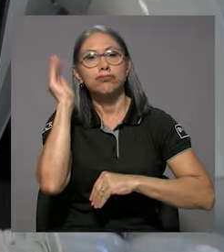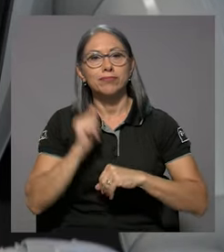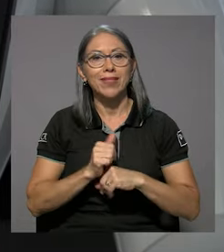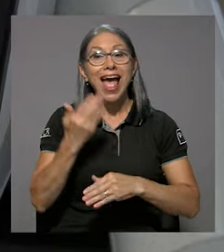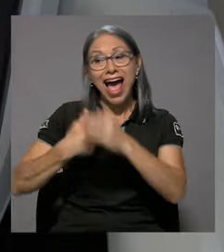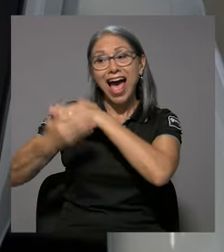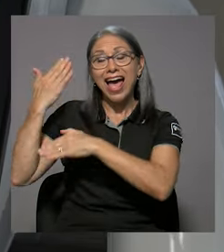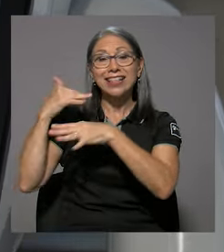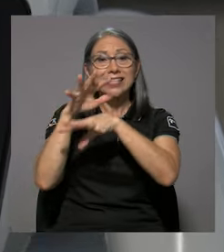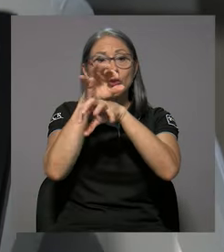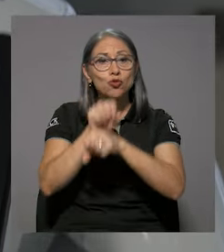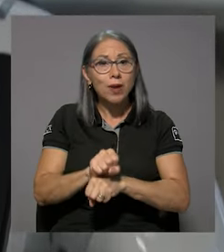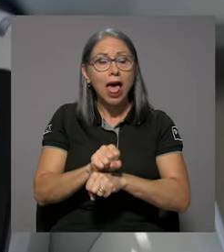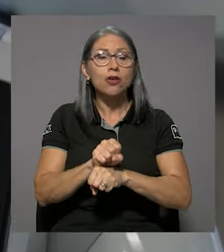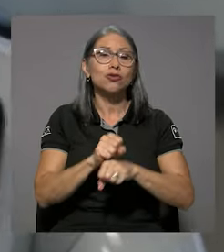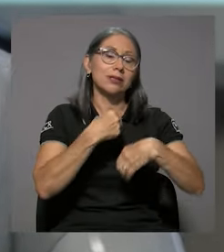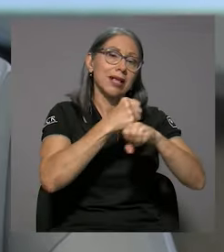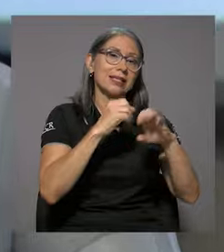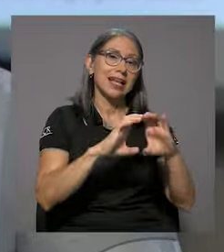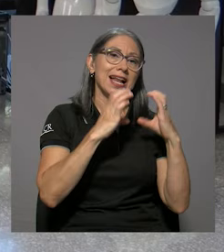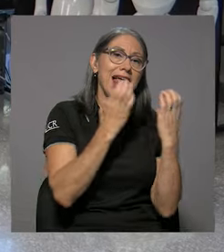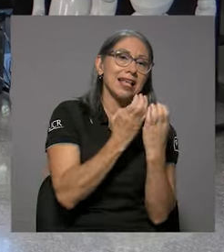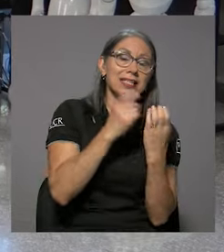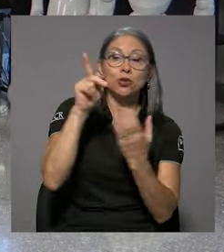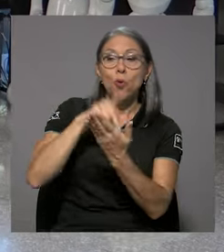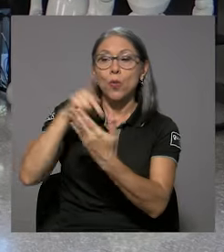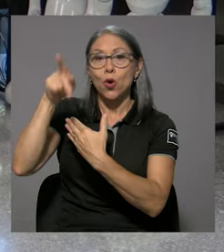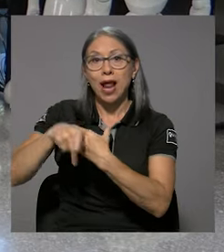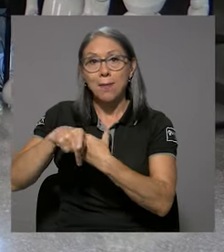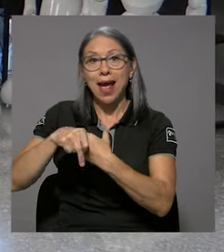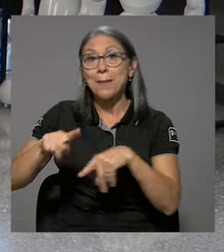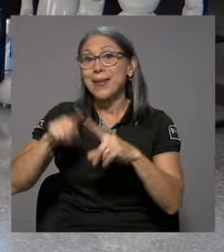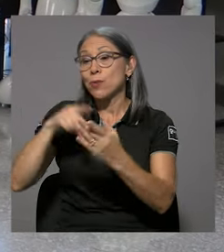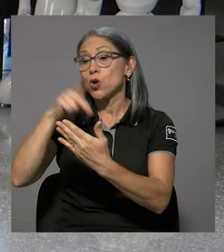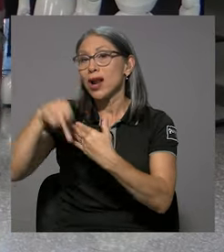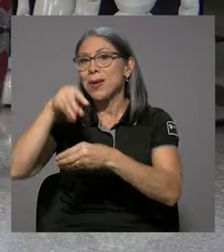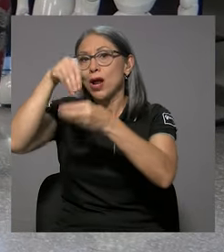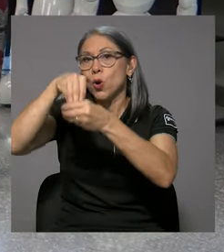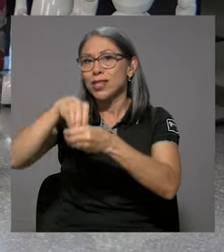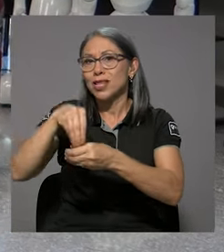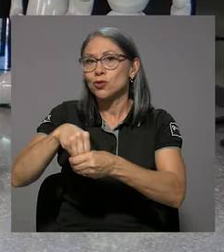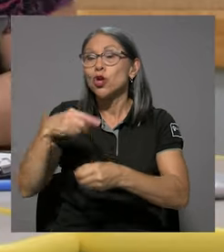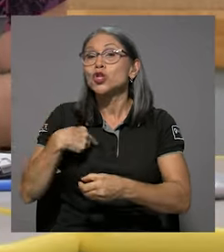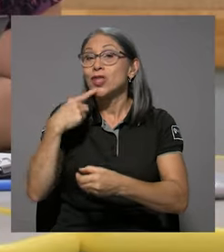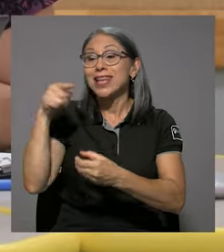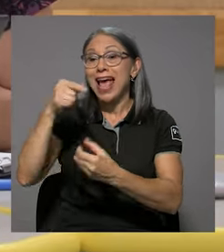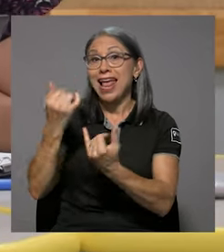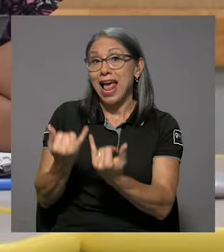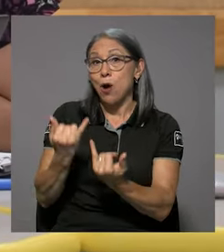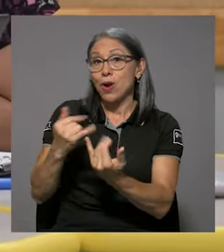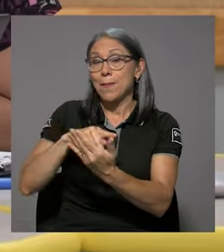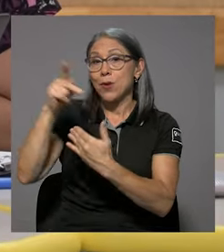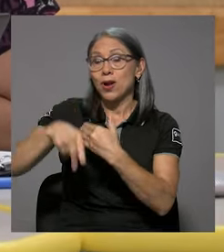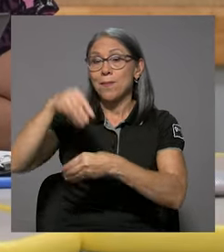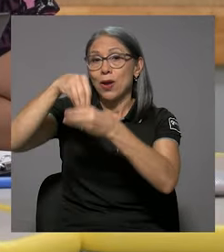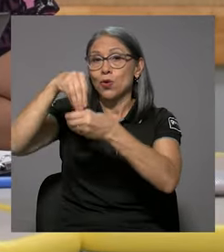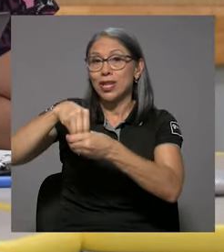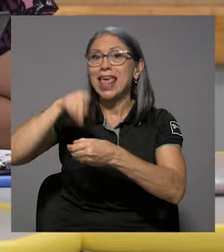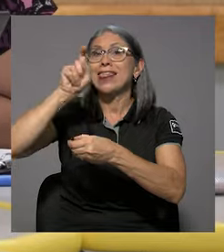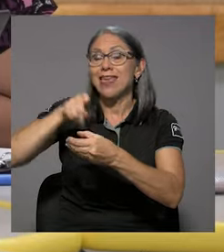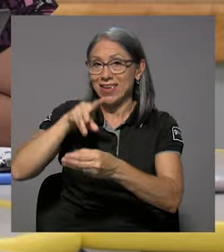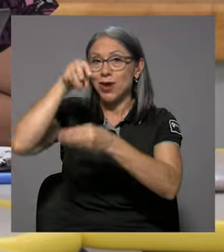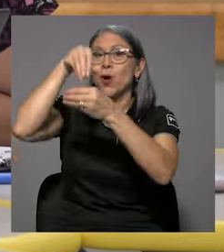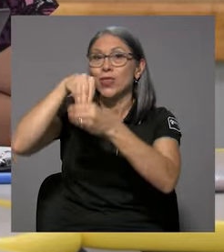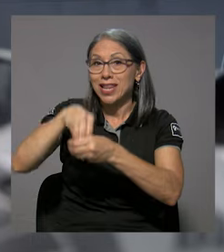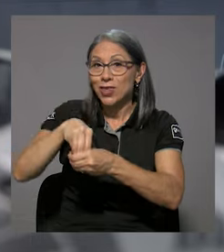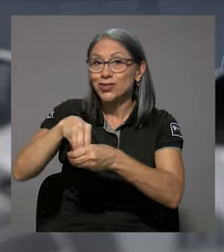Antes estábamos acostumbrados a desarrollar clases y un programa, pero un programa de contenidos. Yo diría que ahora el programa de contenidos tiene que